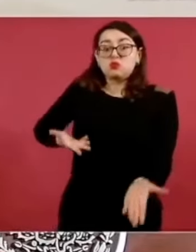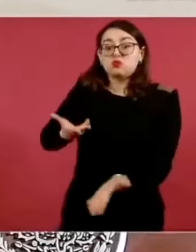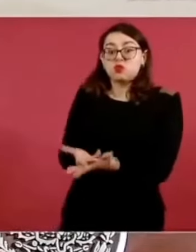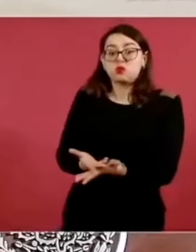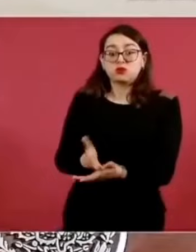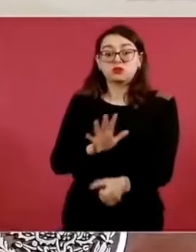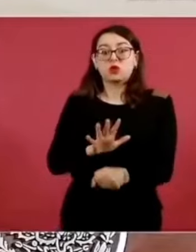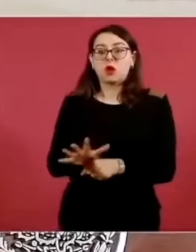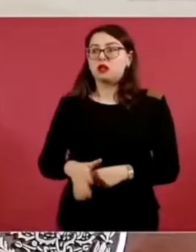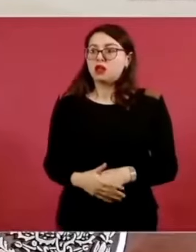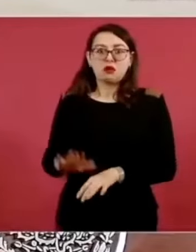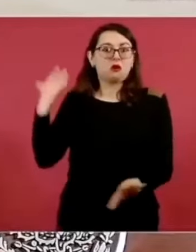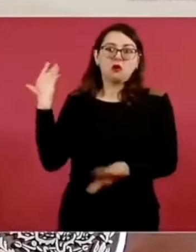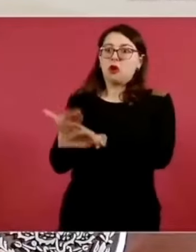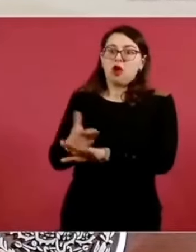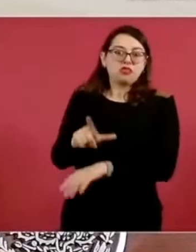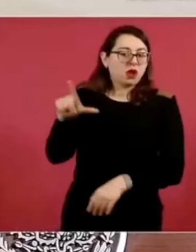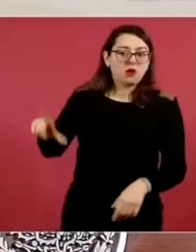Atacar,